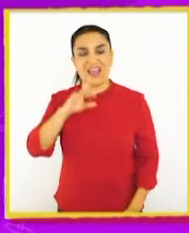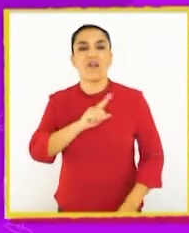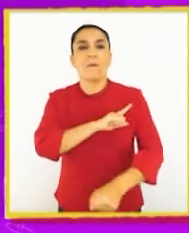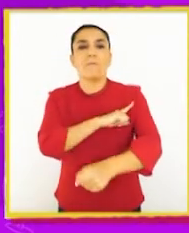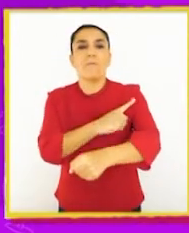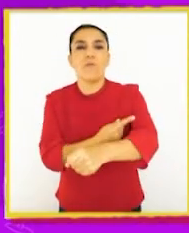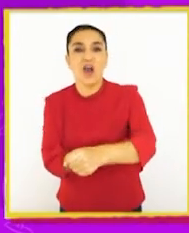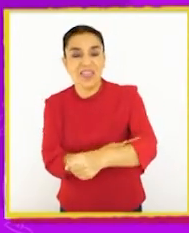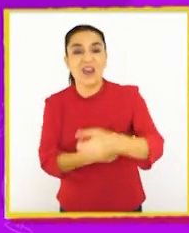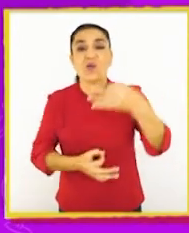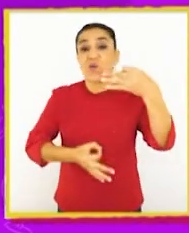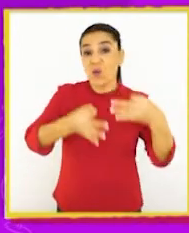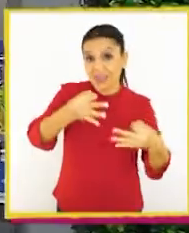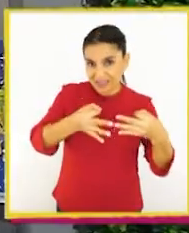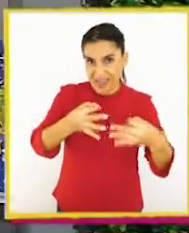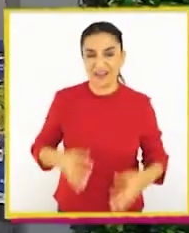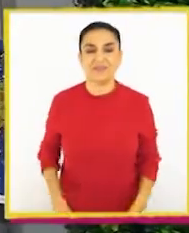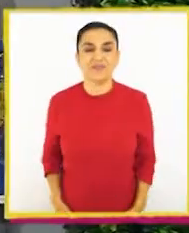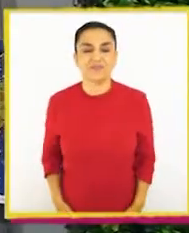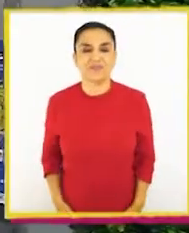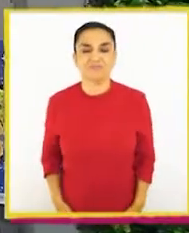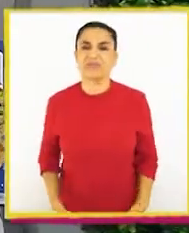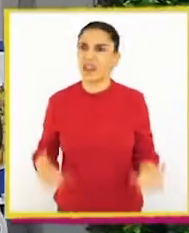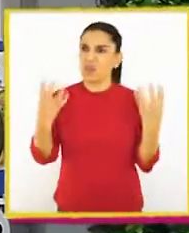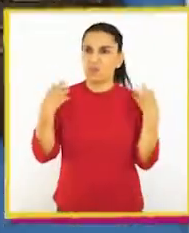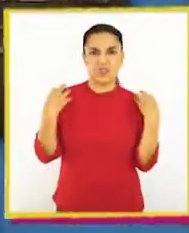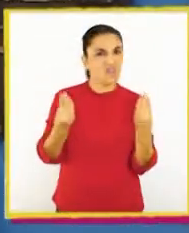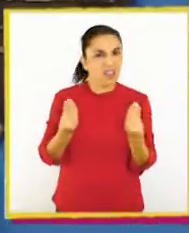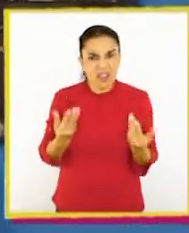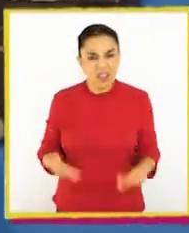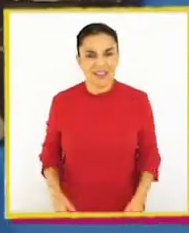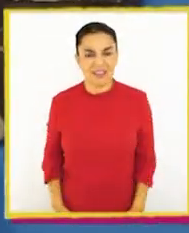Es el poder judicial. ¿Y de qué se encarga este?